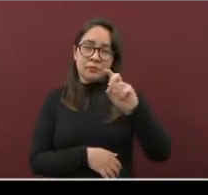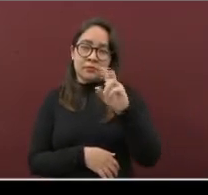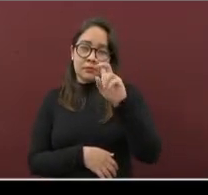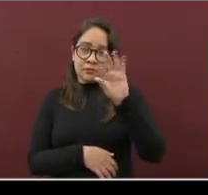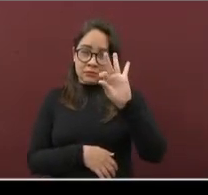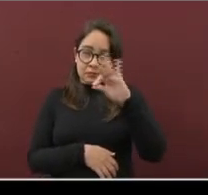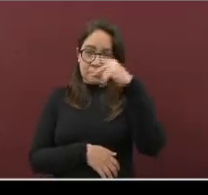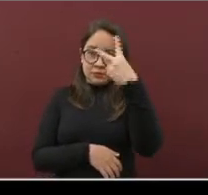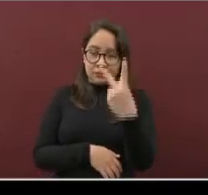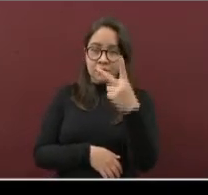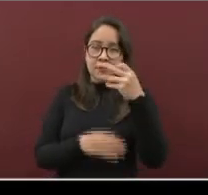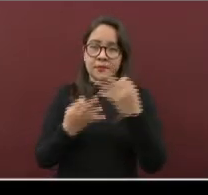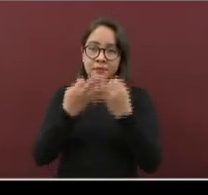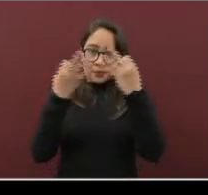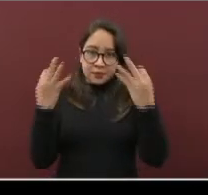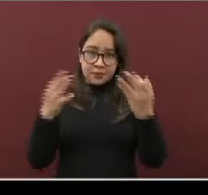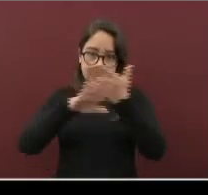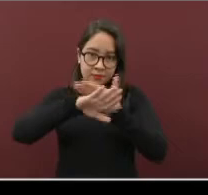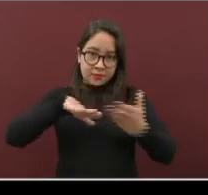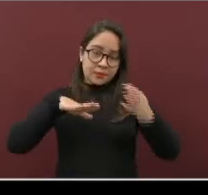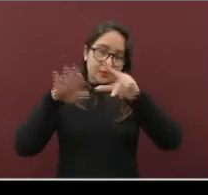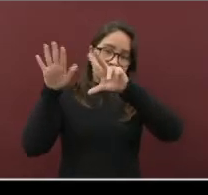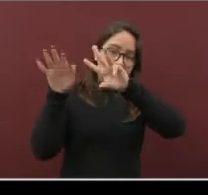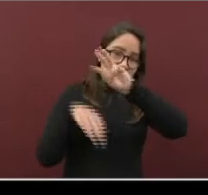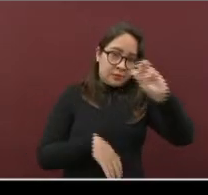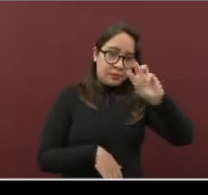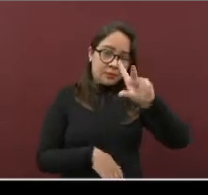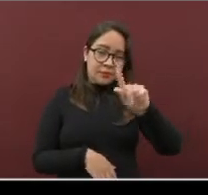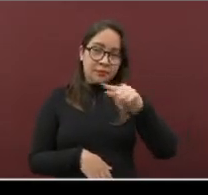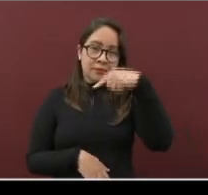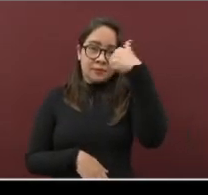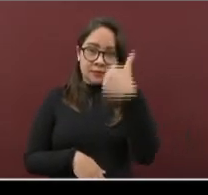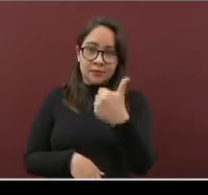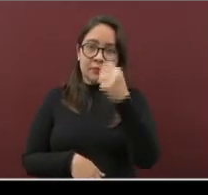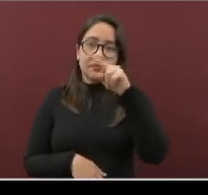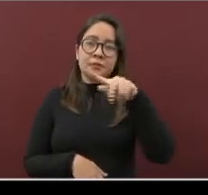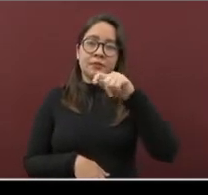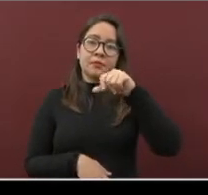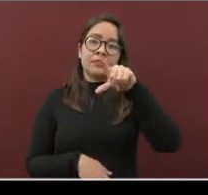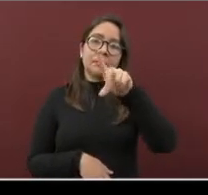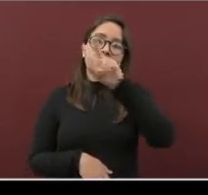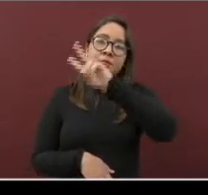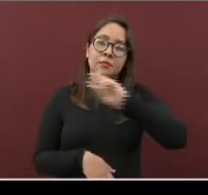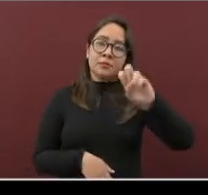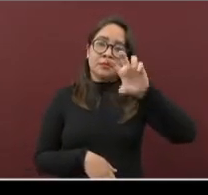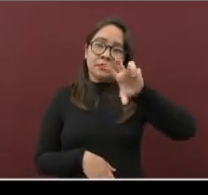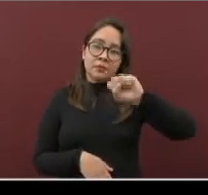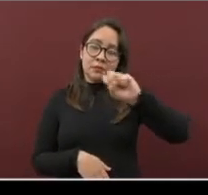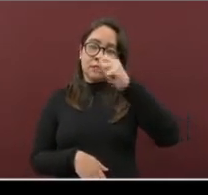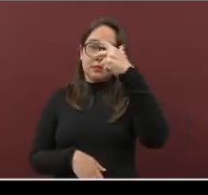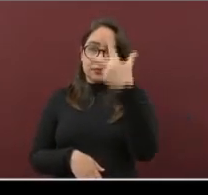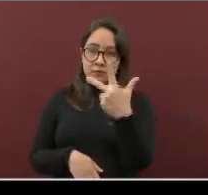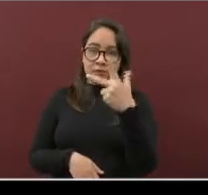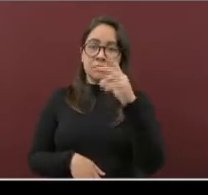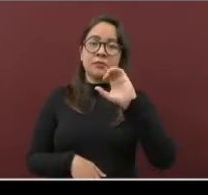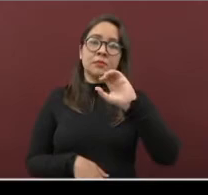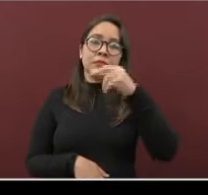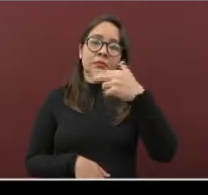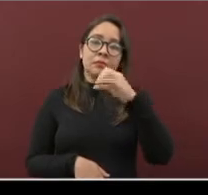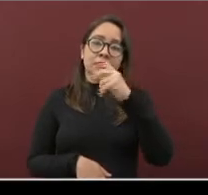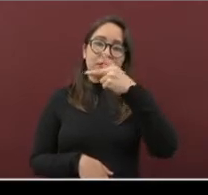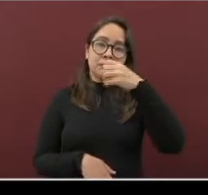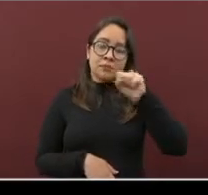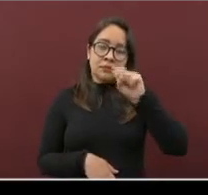Tierra Blanca, con 376. Nanchital, 268. Las Choapas,